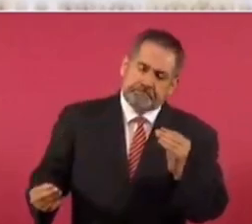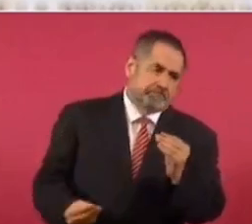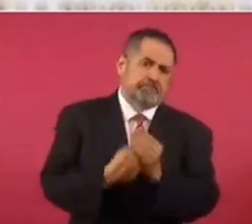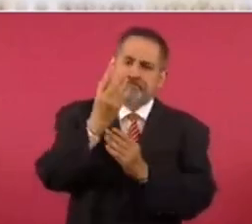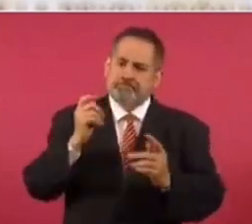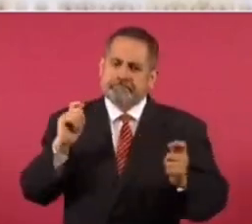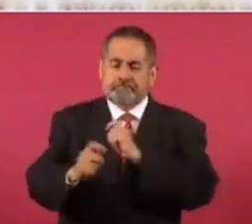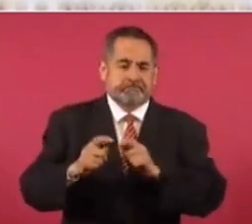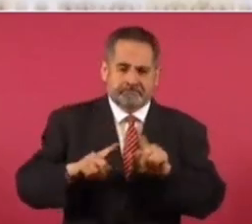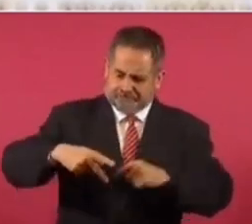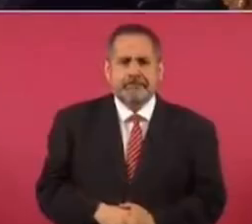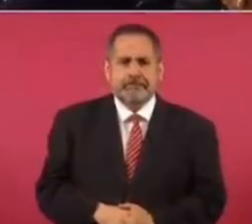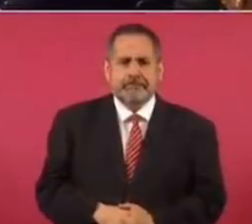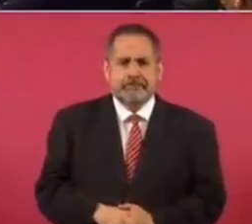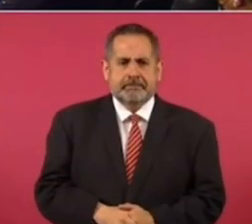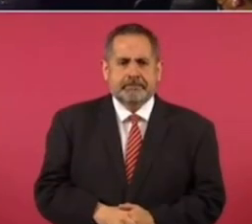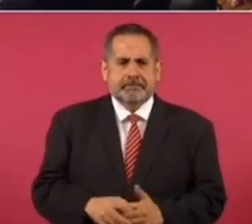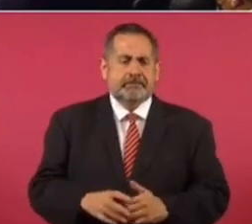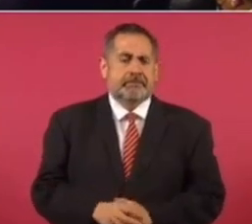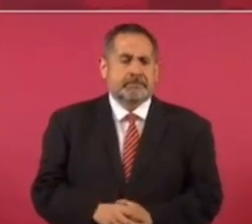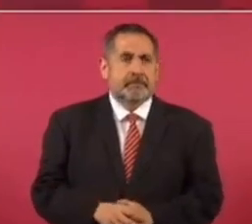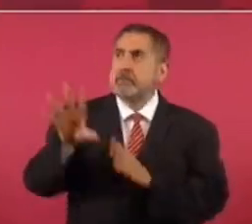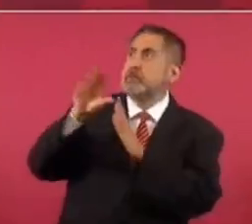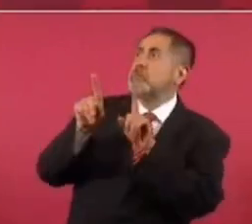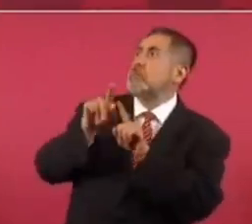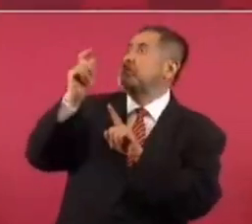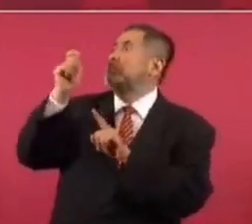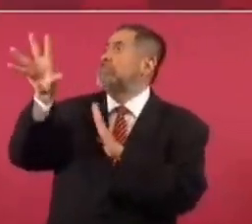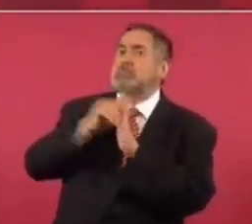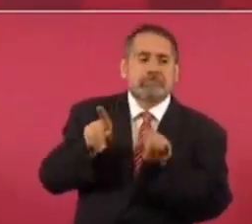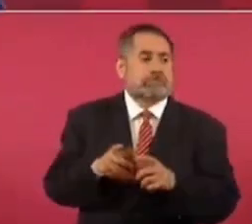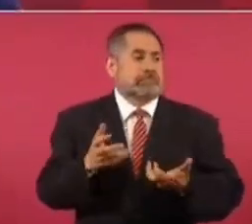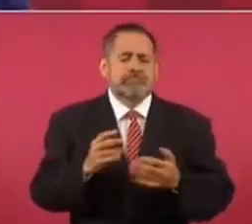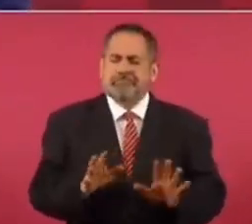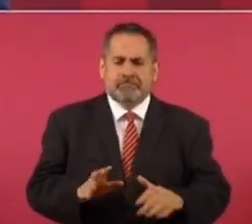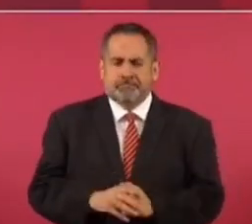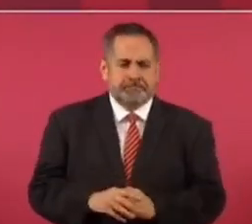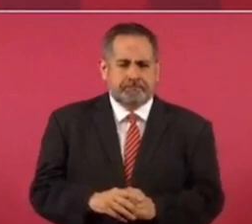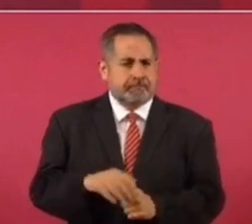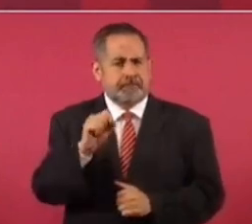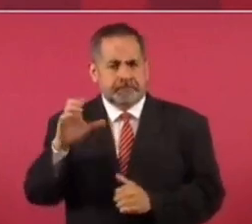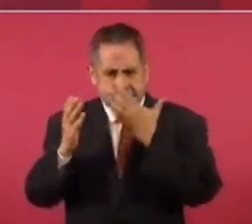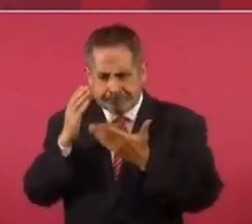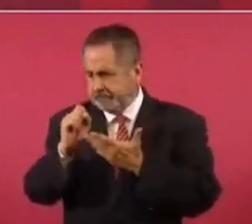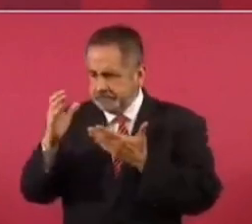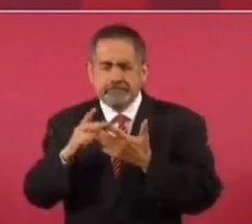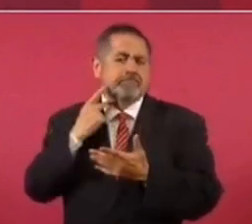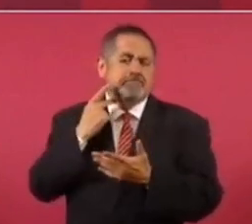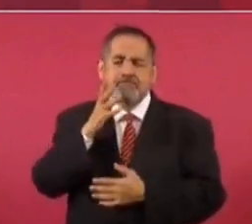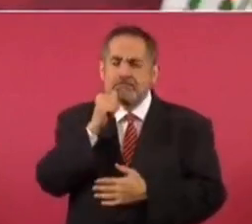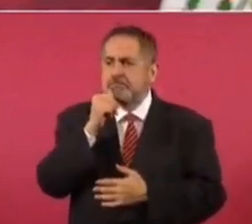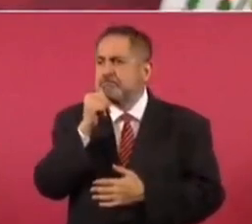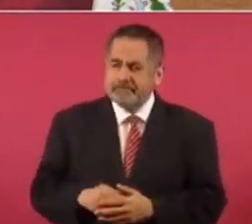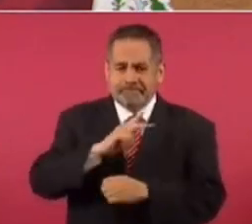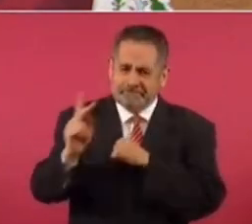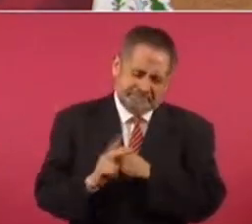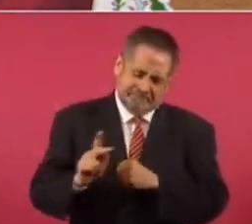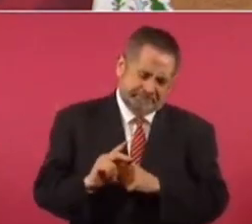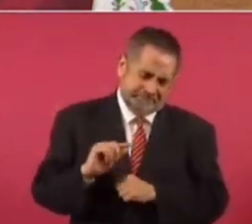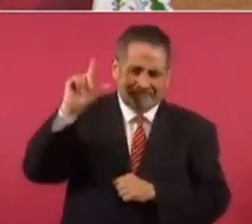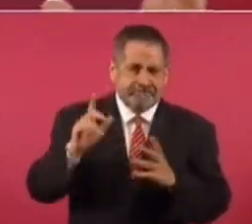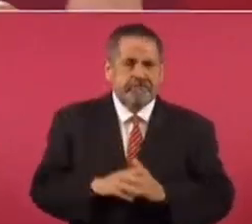muy mexicano. No es copia, porque además en las ciencias sociales y en la política no se puede extrapolar.